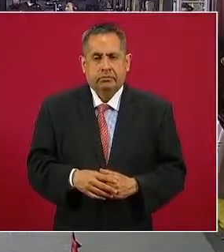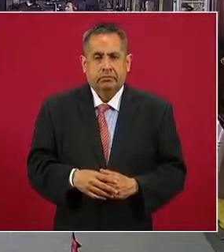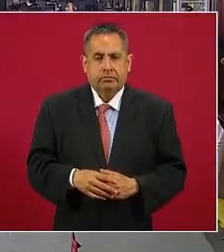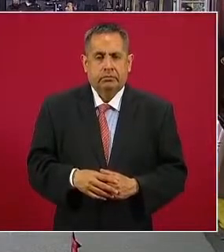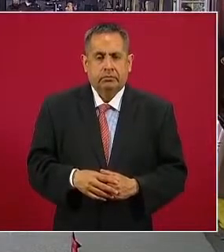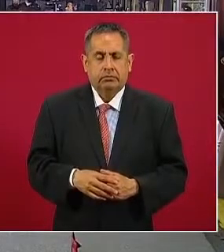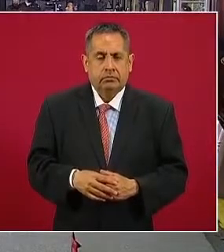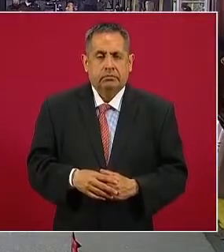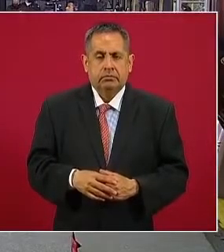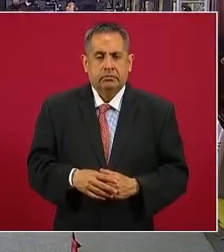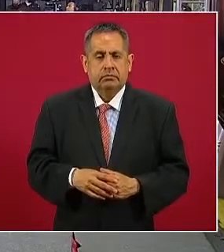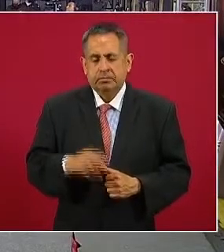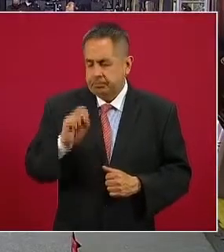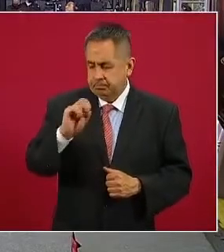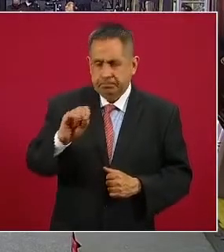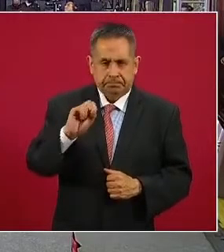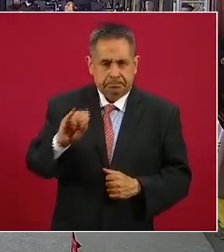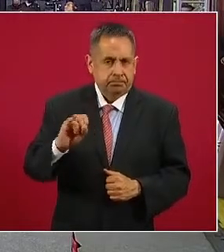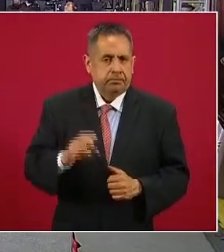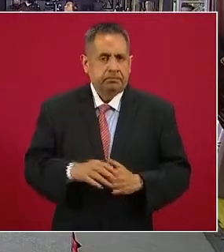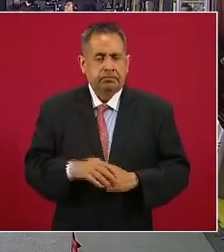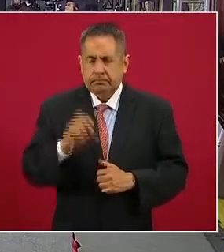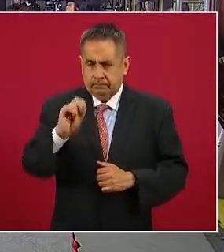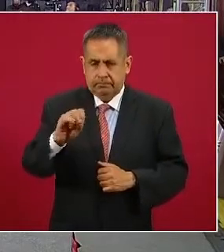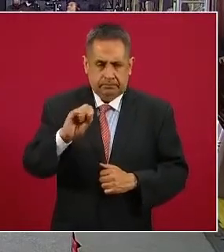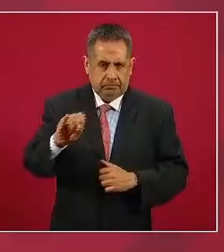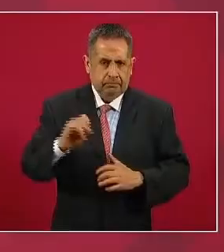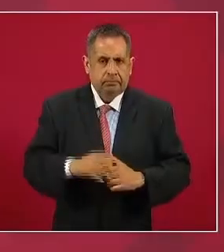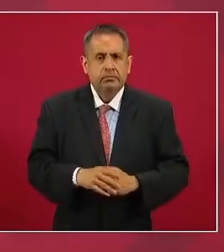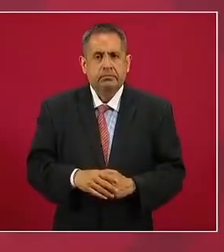¿sí? ¿sí?